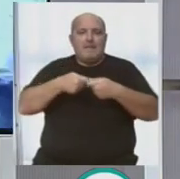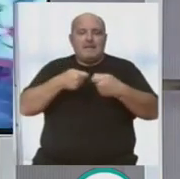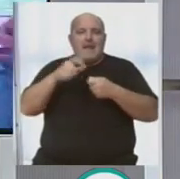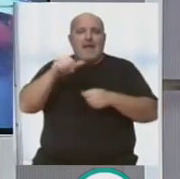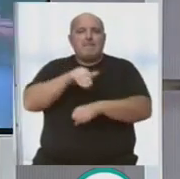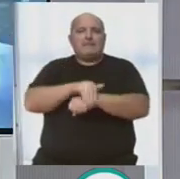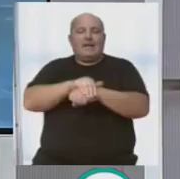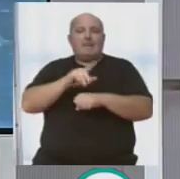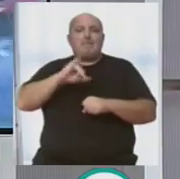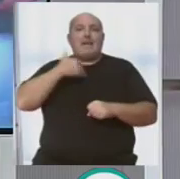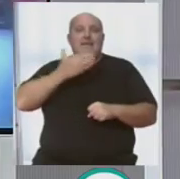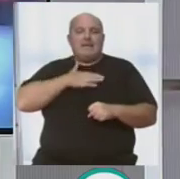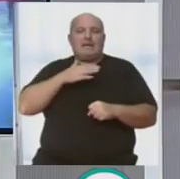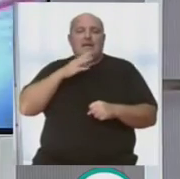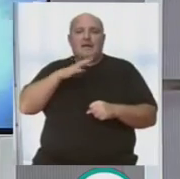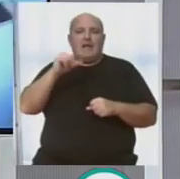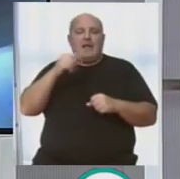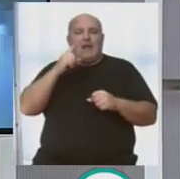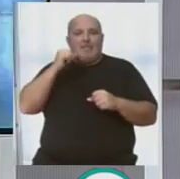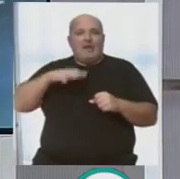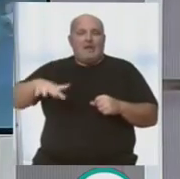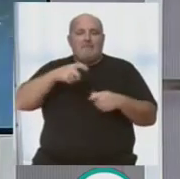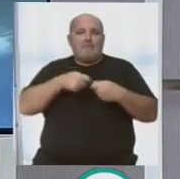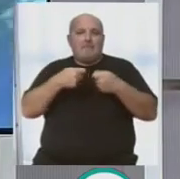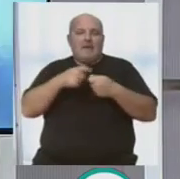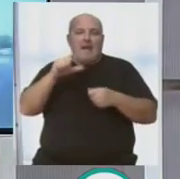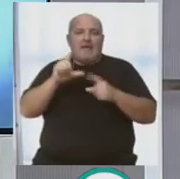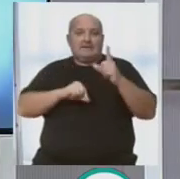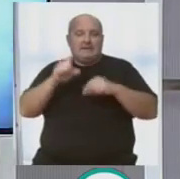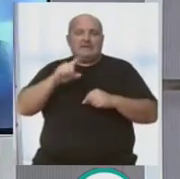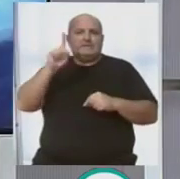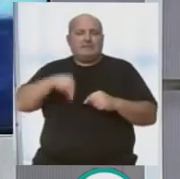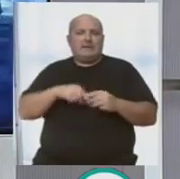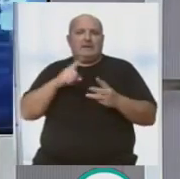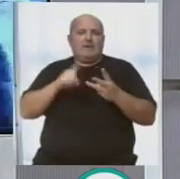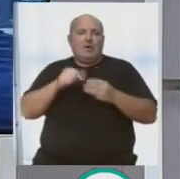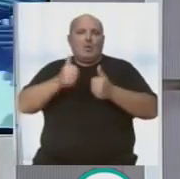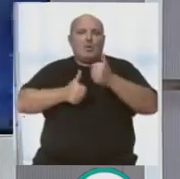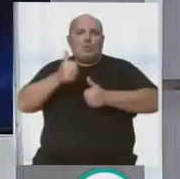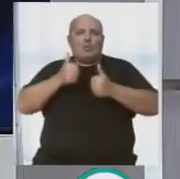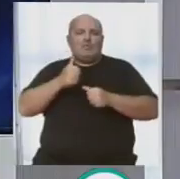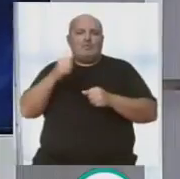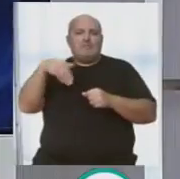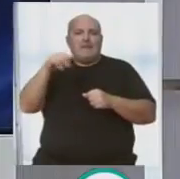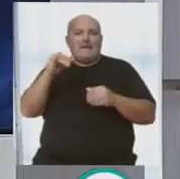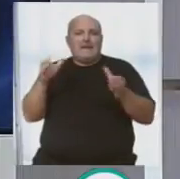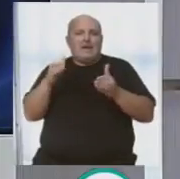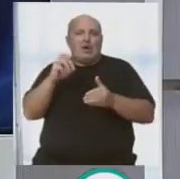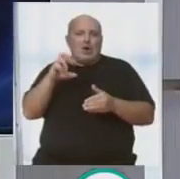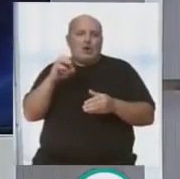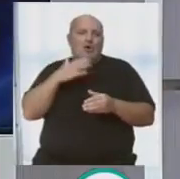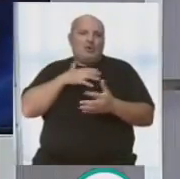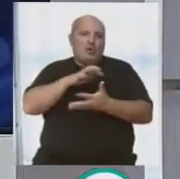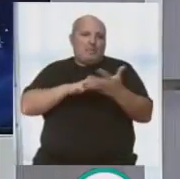a la Amistad, a partir de mañana en la Plaza de Candelaria de la Peña a la Estrella y también concursos de minicoros y antologías de